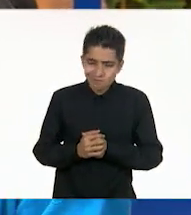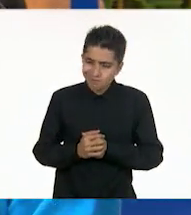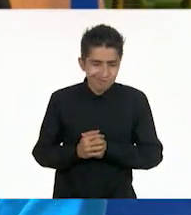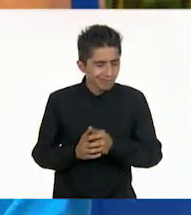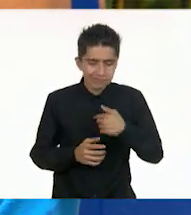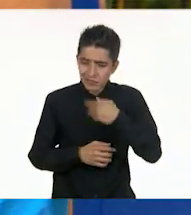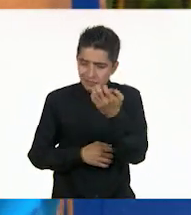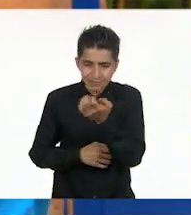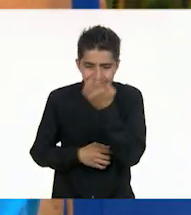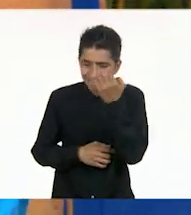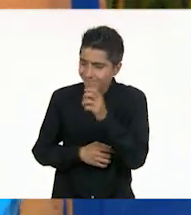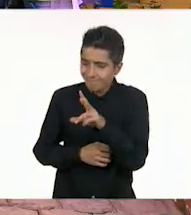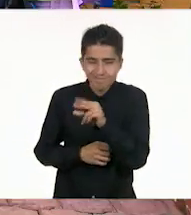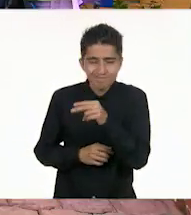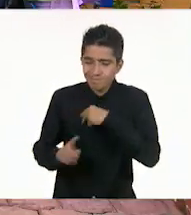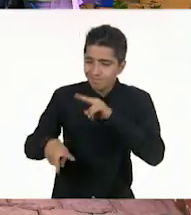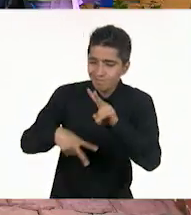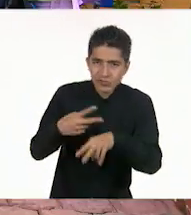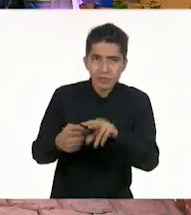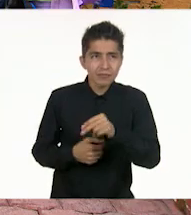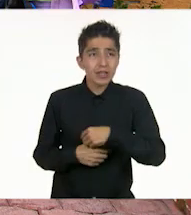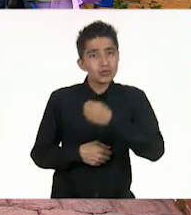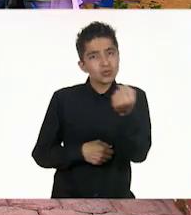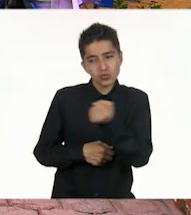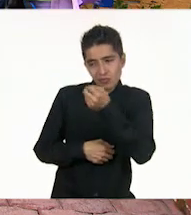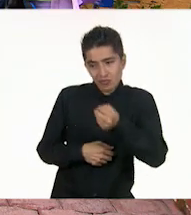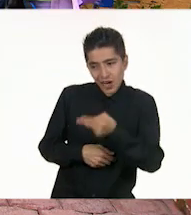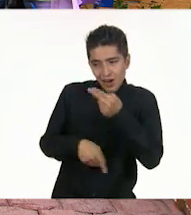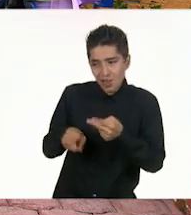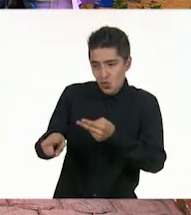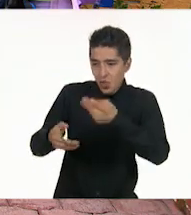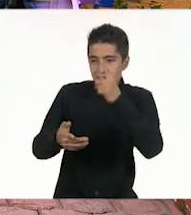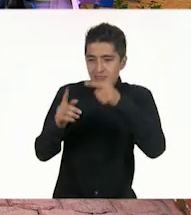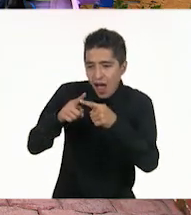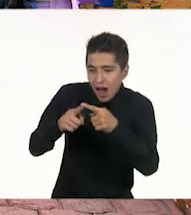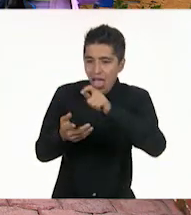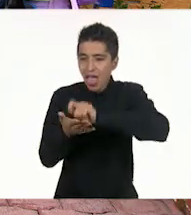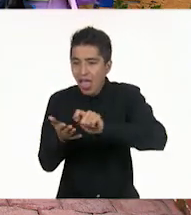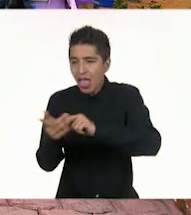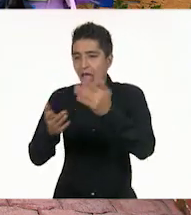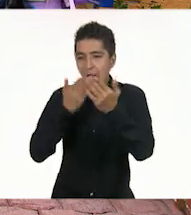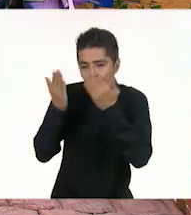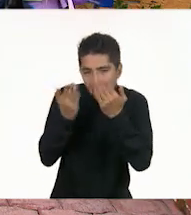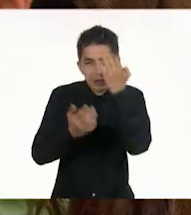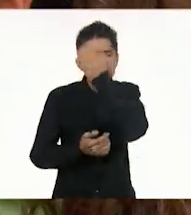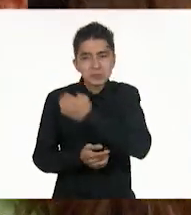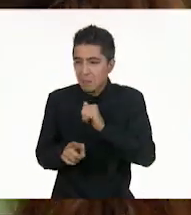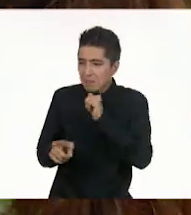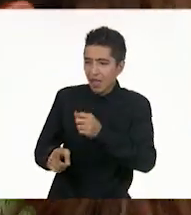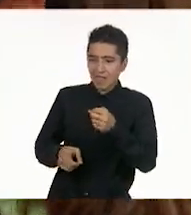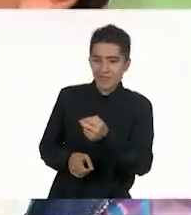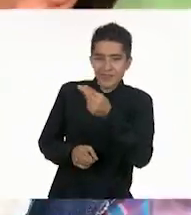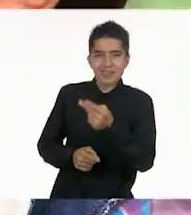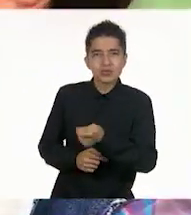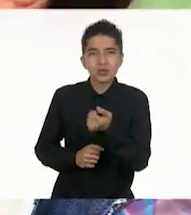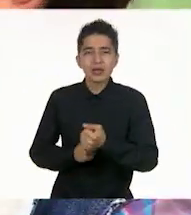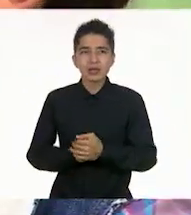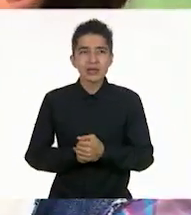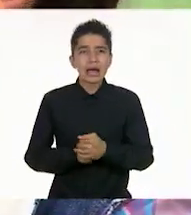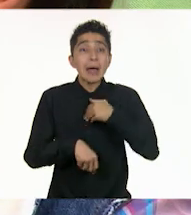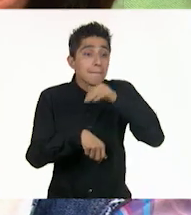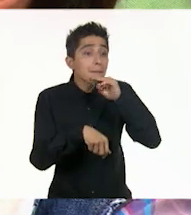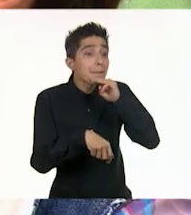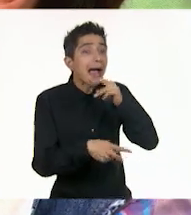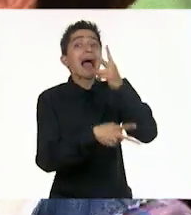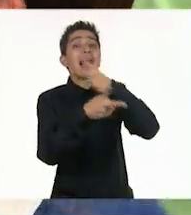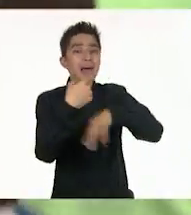voy a la escuela. ¡Qué suerte! No tienes que hacer tarea ni estudiar para los exámenes. Ya llegó mi mamá.